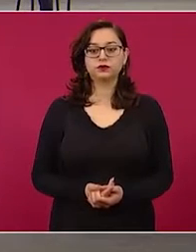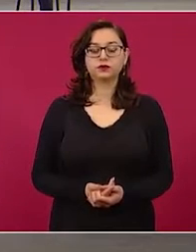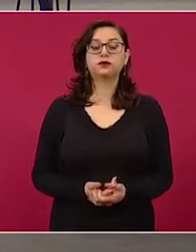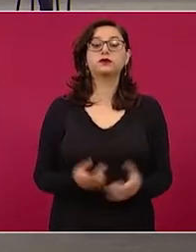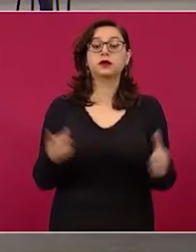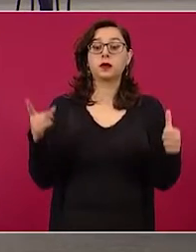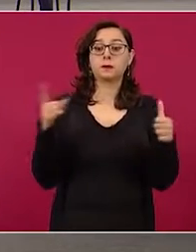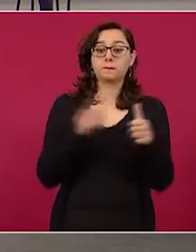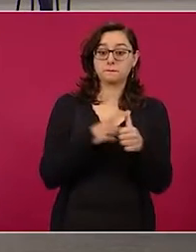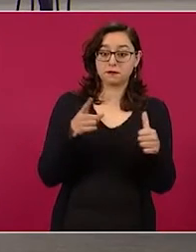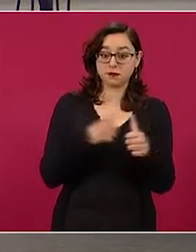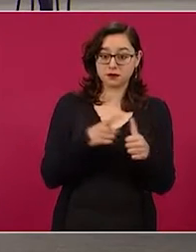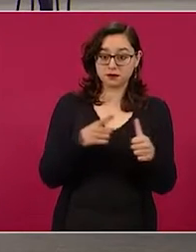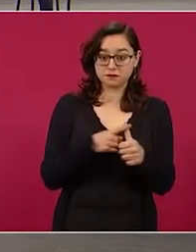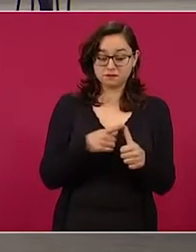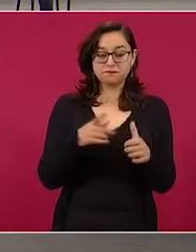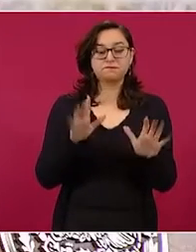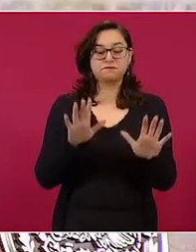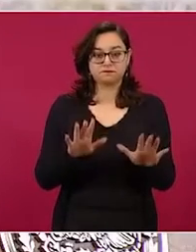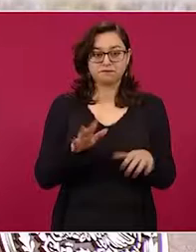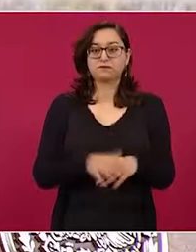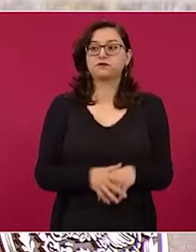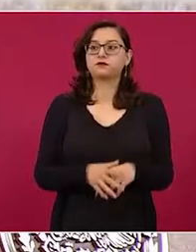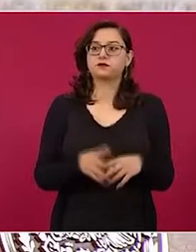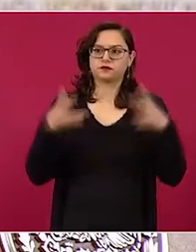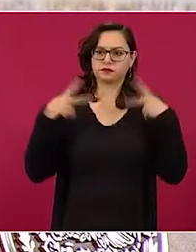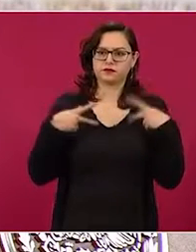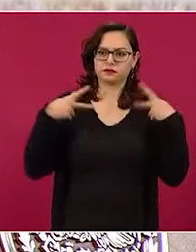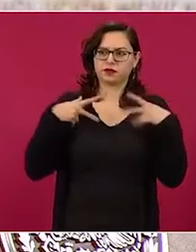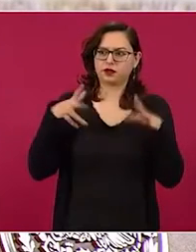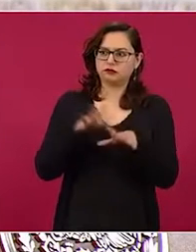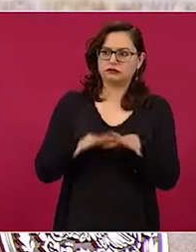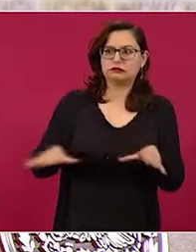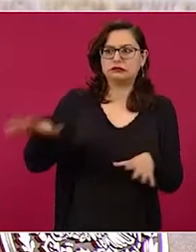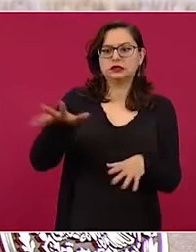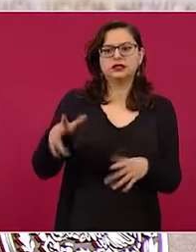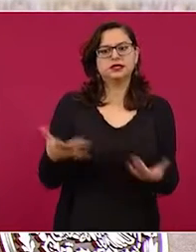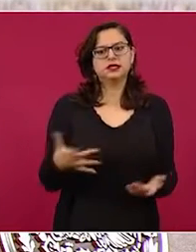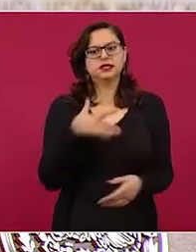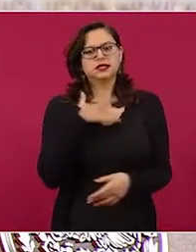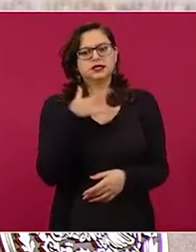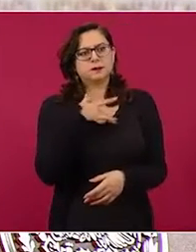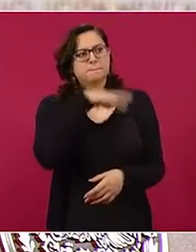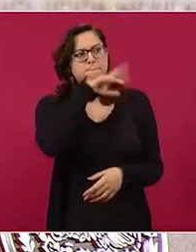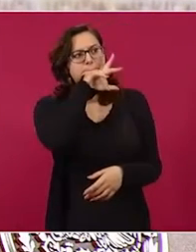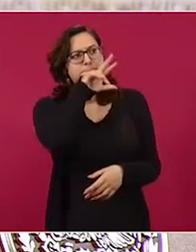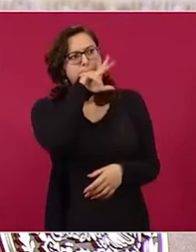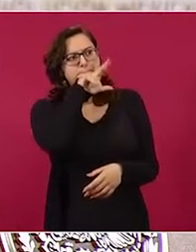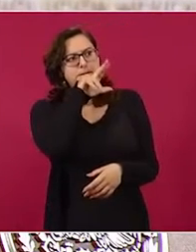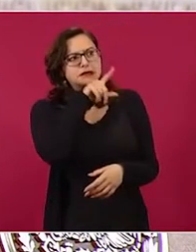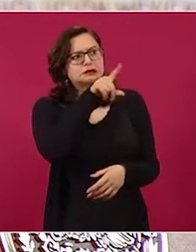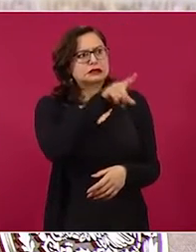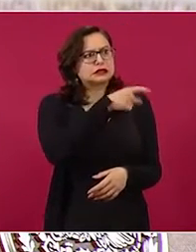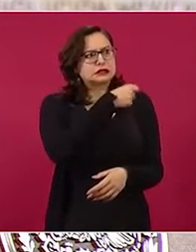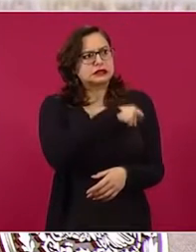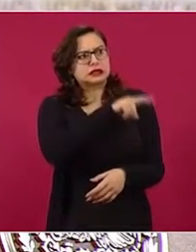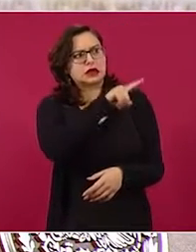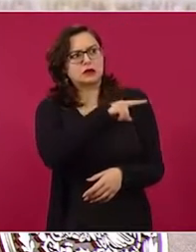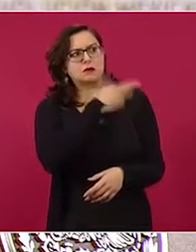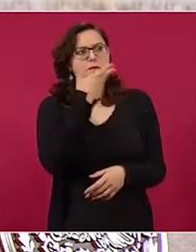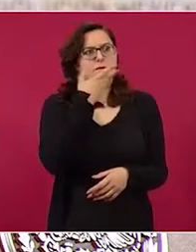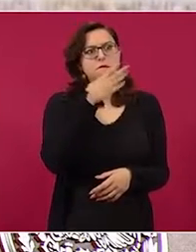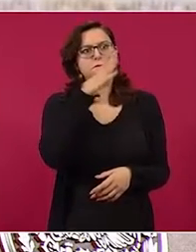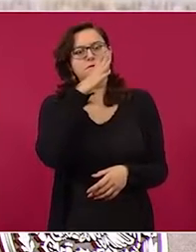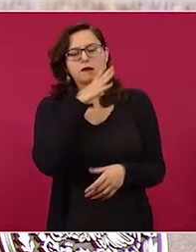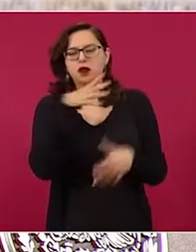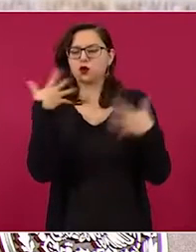preocupó por mi estado de salud, agradecerles ahora sí que de todo